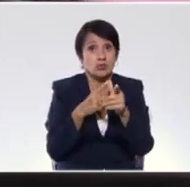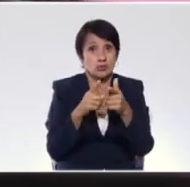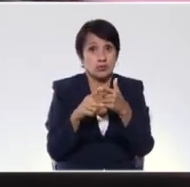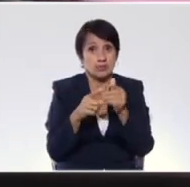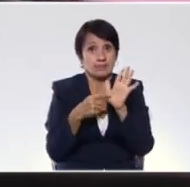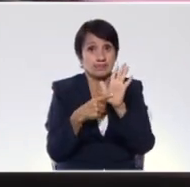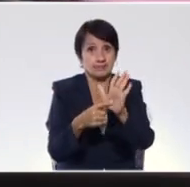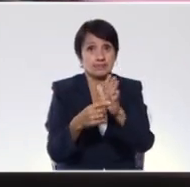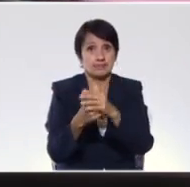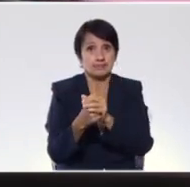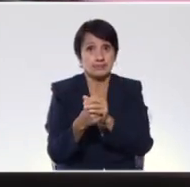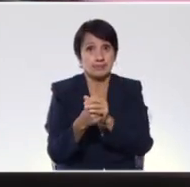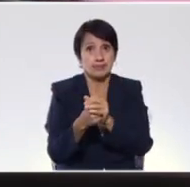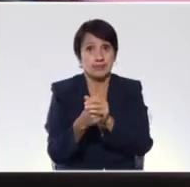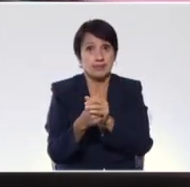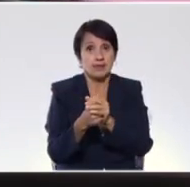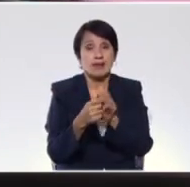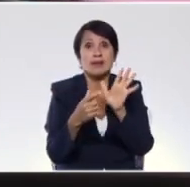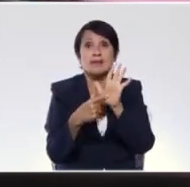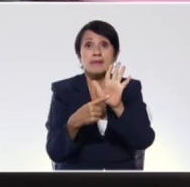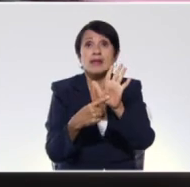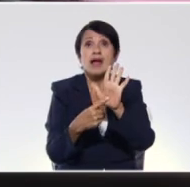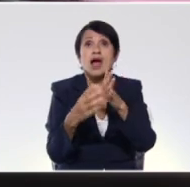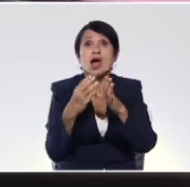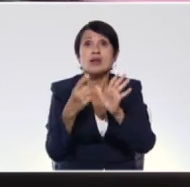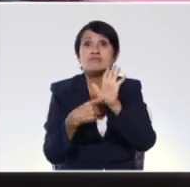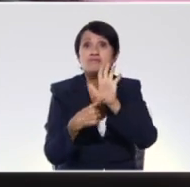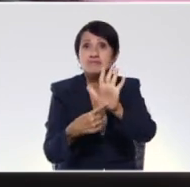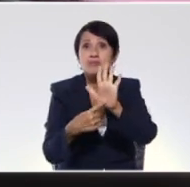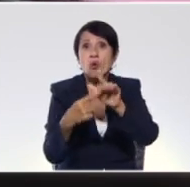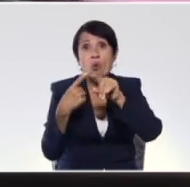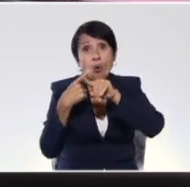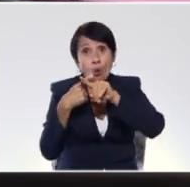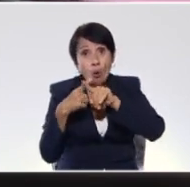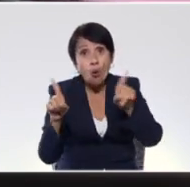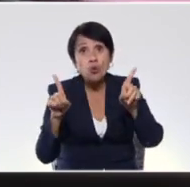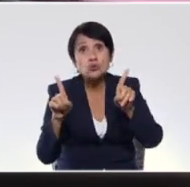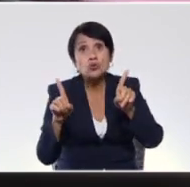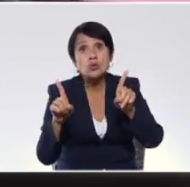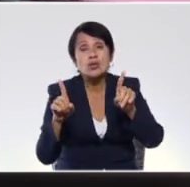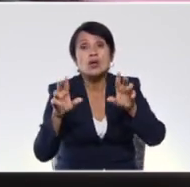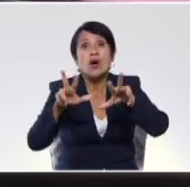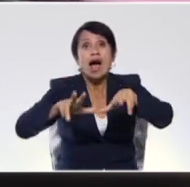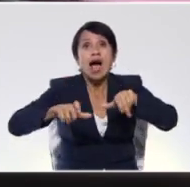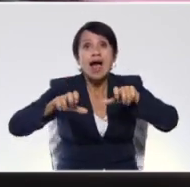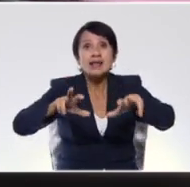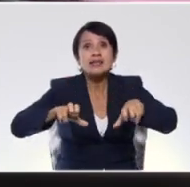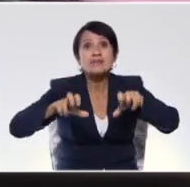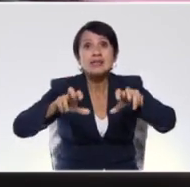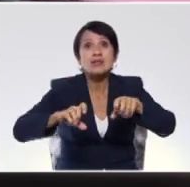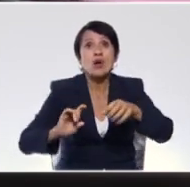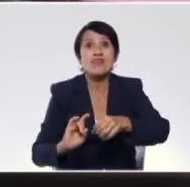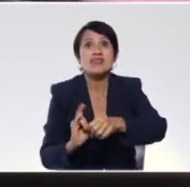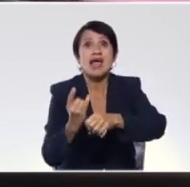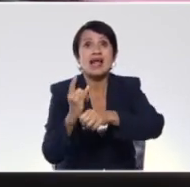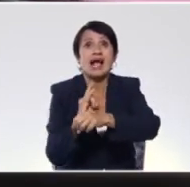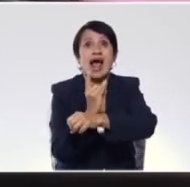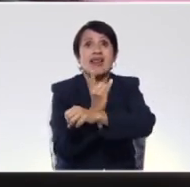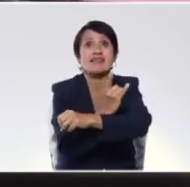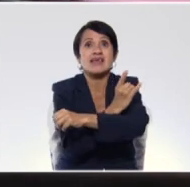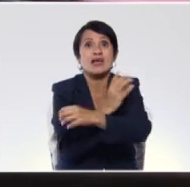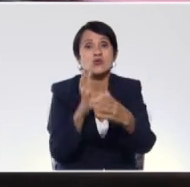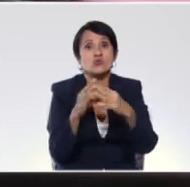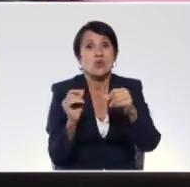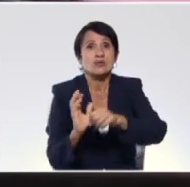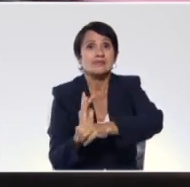tenemos, para identificar la metáfora, en otro poema que se llama Los animalitos del jardín. Y es de